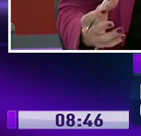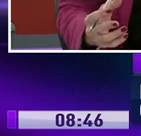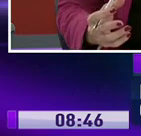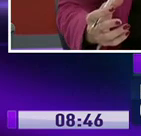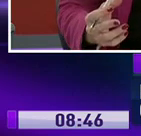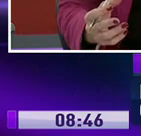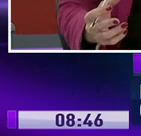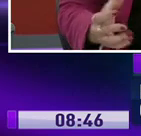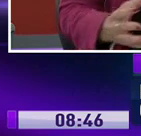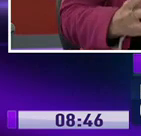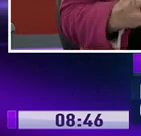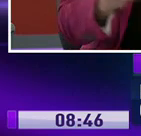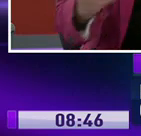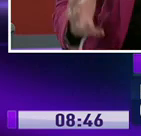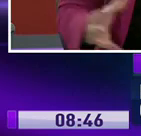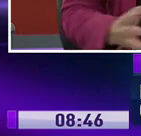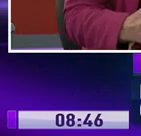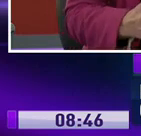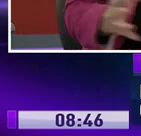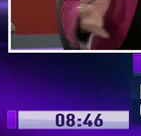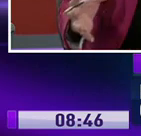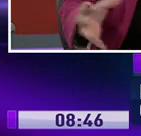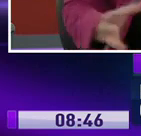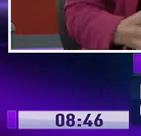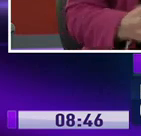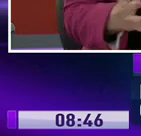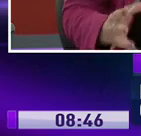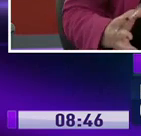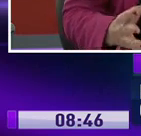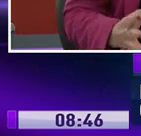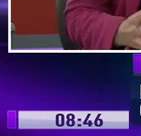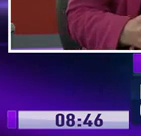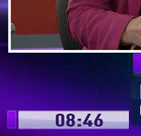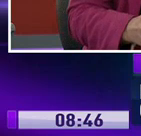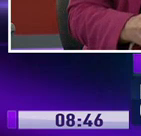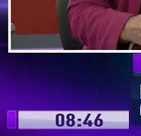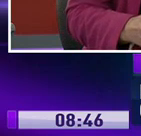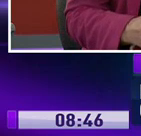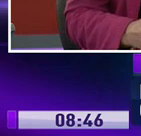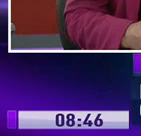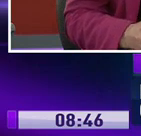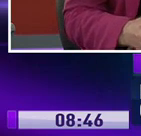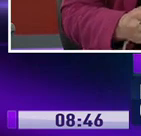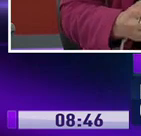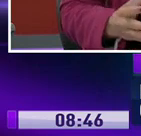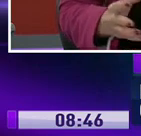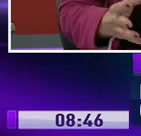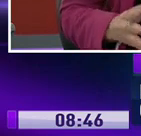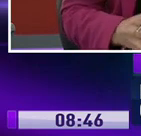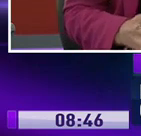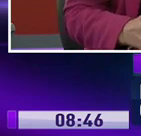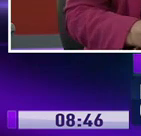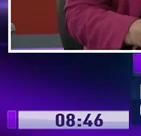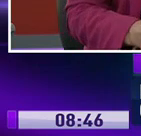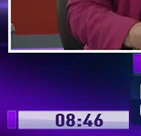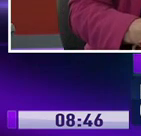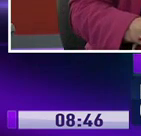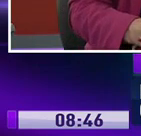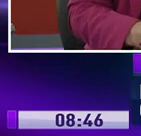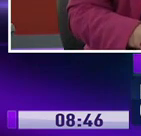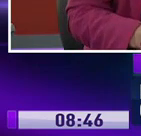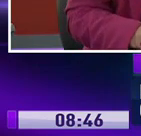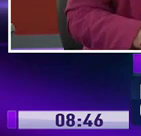equipos, adquisición también de indumentaria necesaria para atender esta emergencia. Además, con el crédito que ya